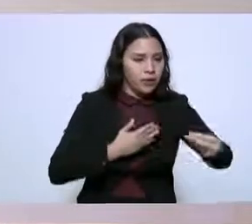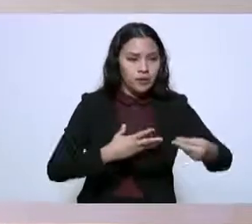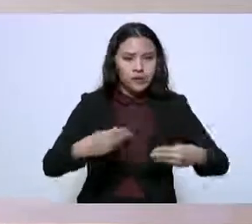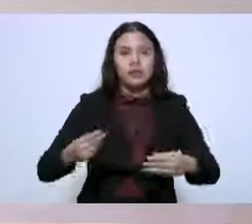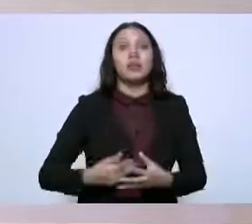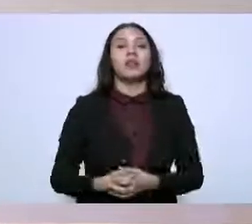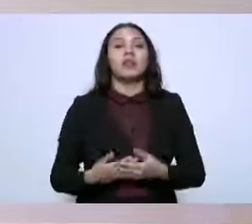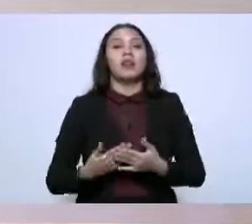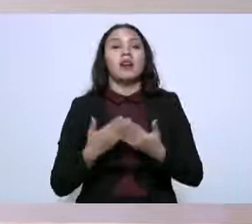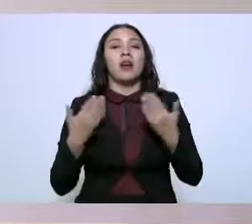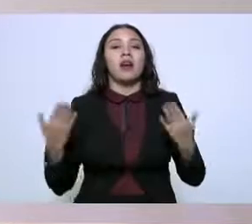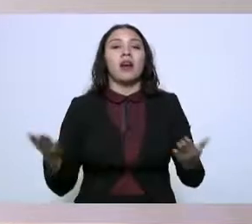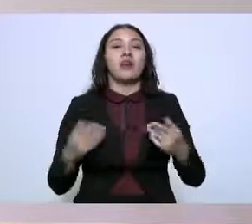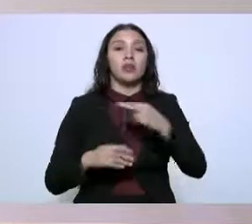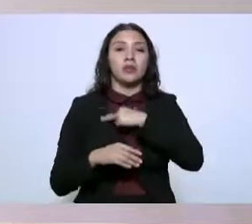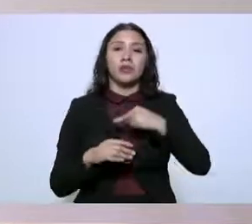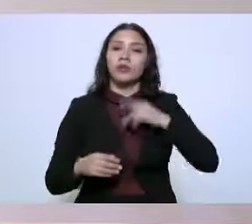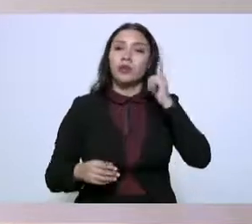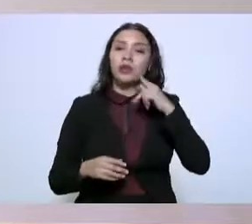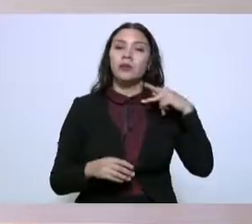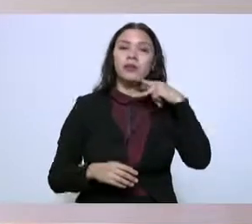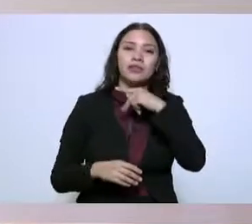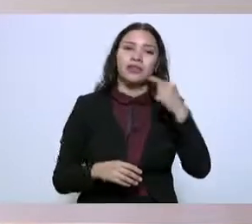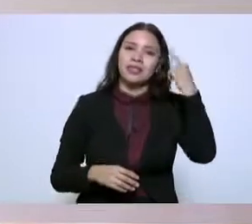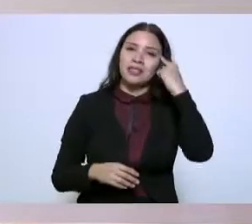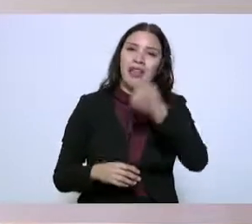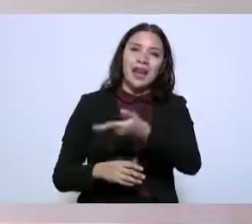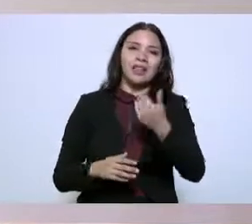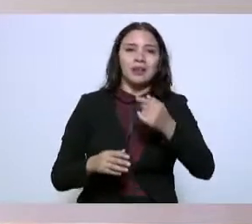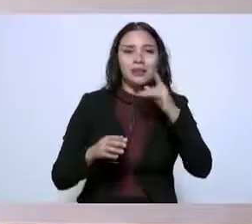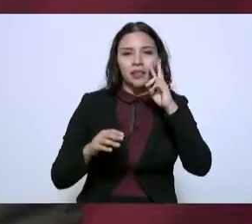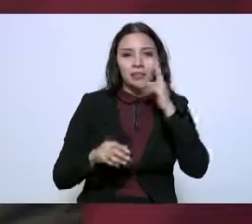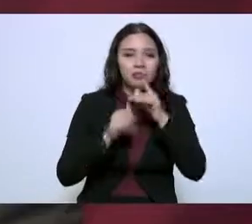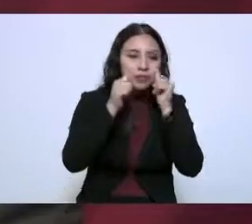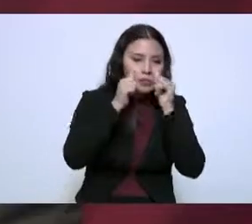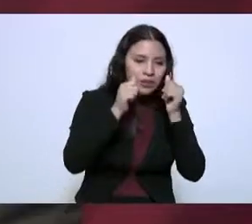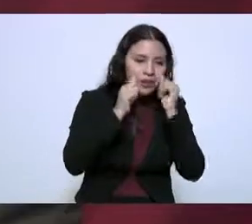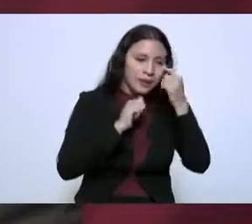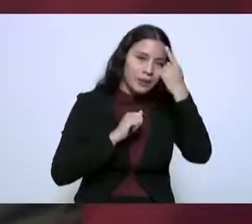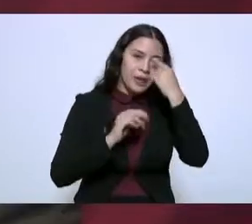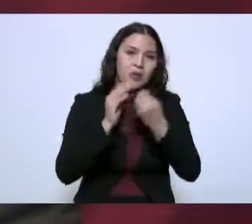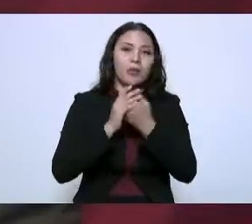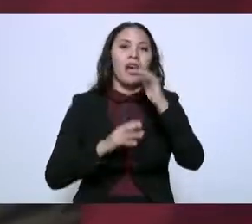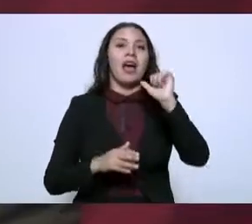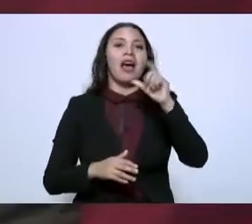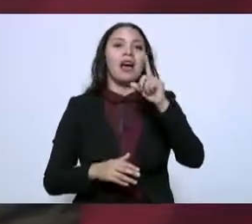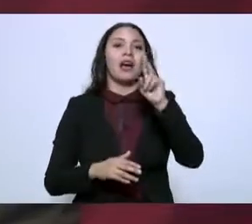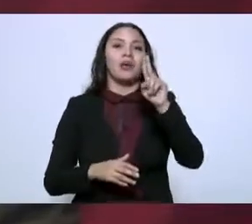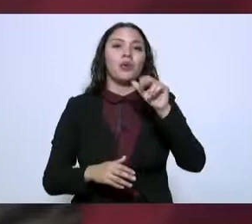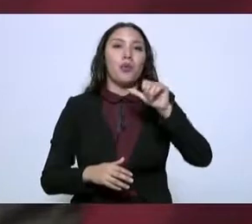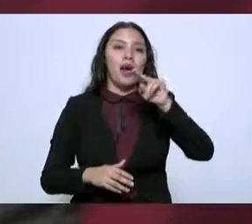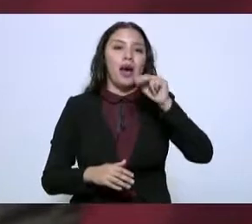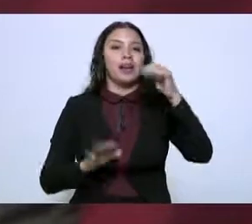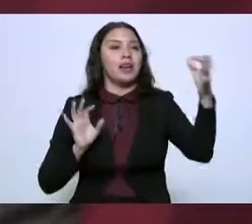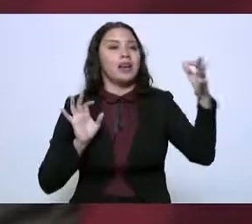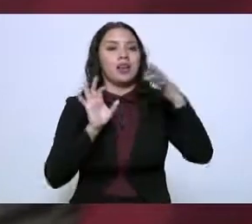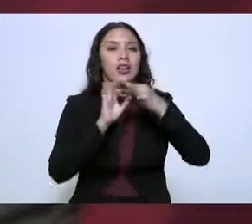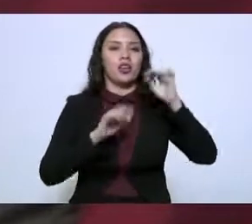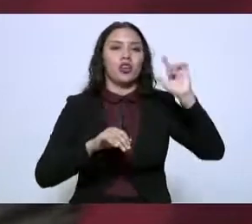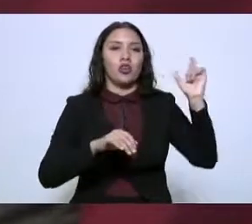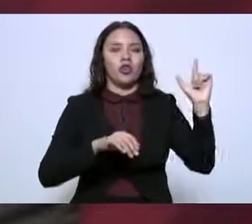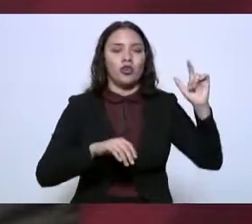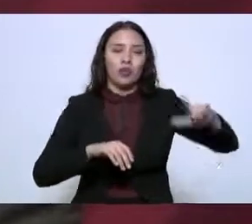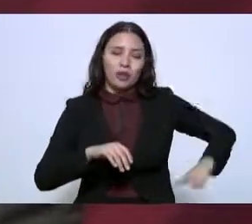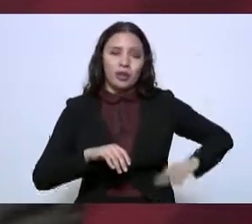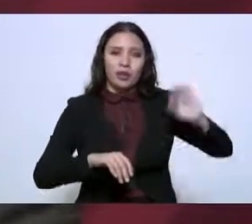Mencionamos ya una obra que usted ha estado muy pendiente, de la Agencia Nacional de Aduanas, por el gobierno federal en Nuevo Laredo,